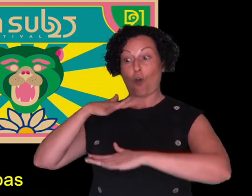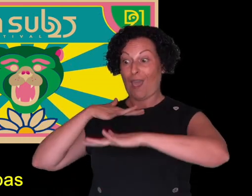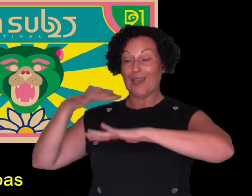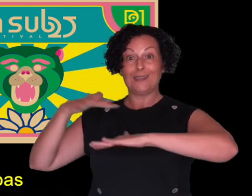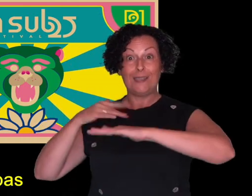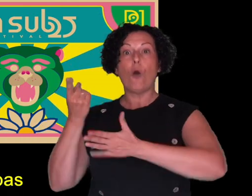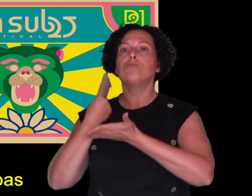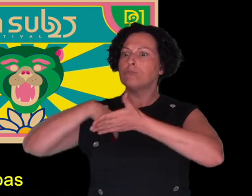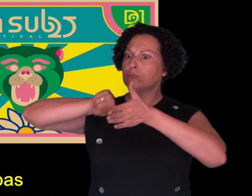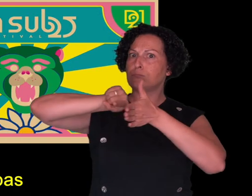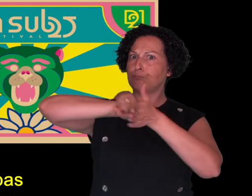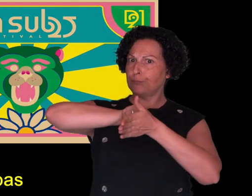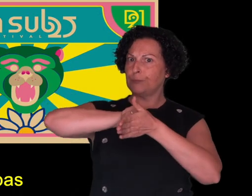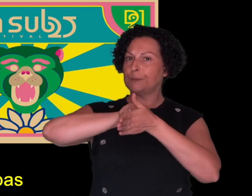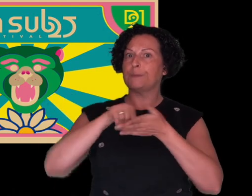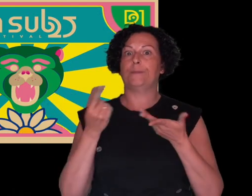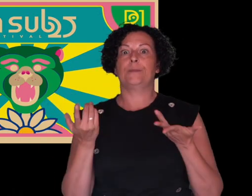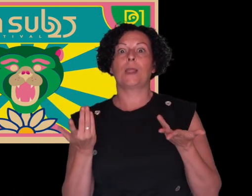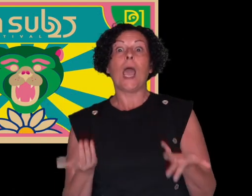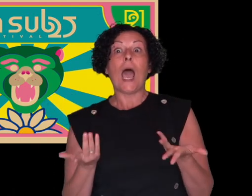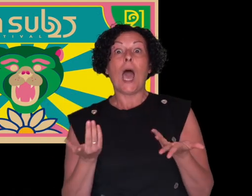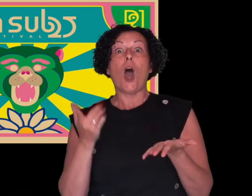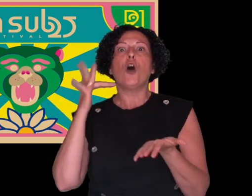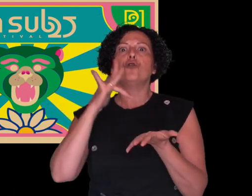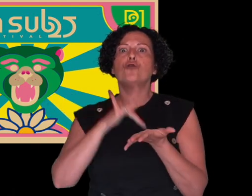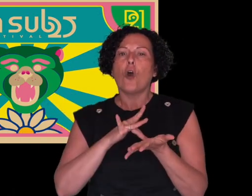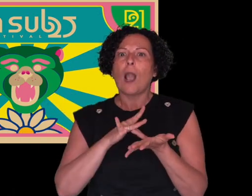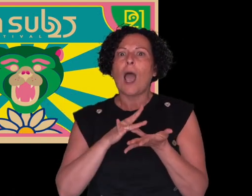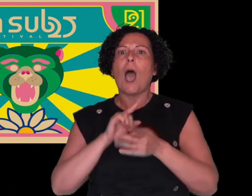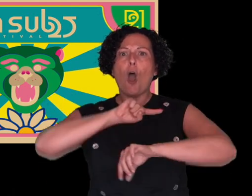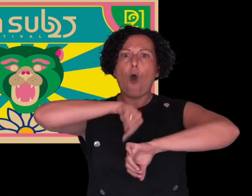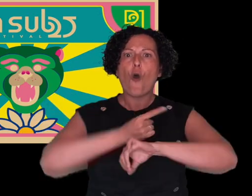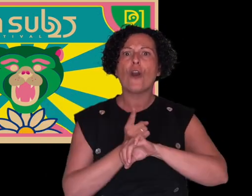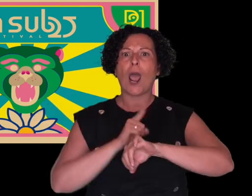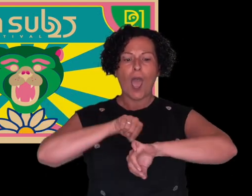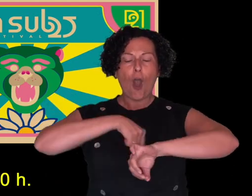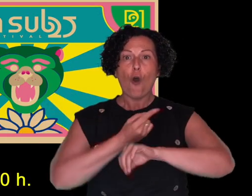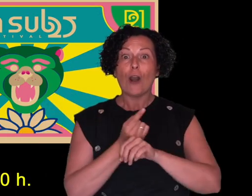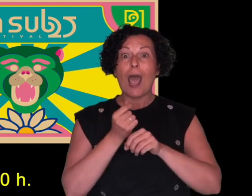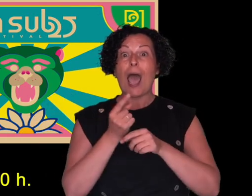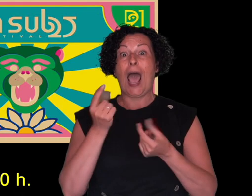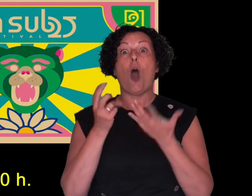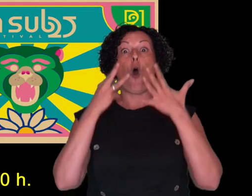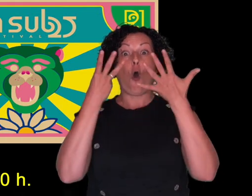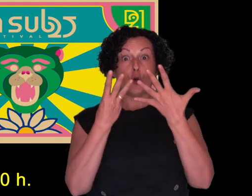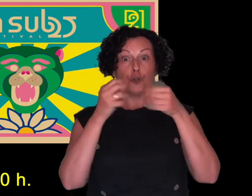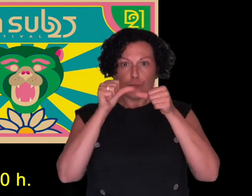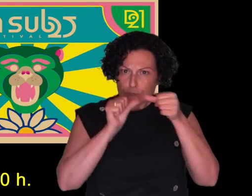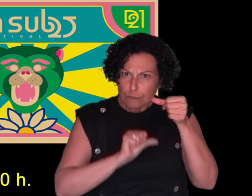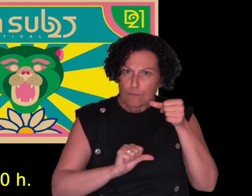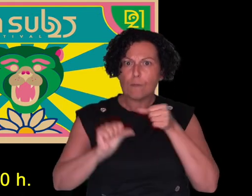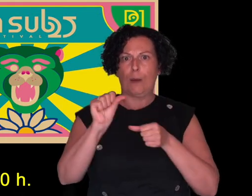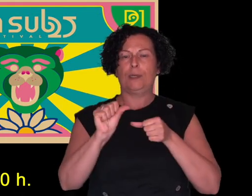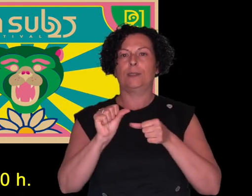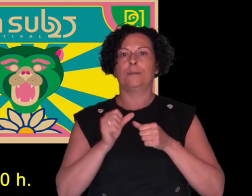punto activo de la zona de carpas y apuntarte a uno de los pases que tendrán lugar cada hora